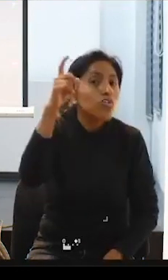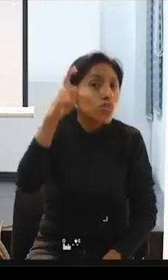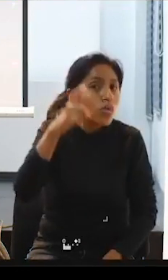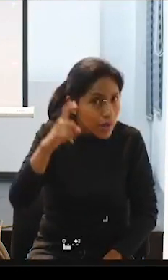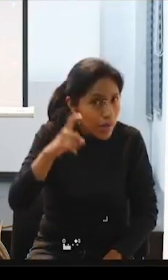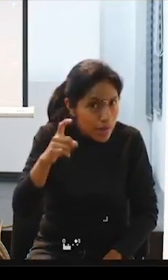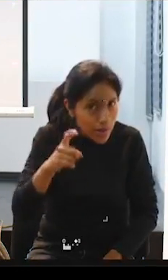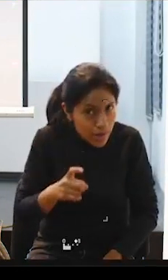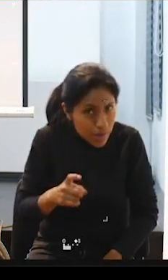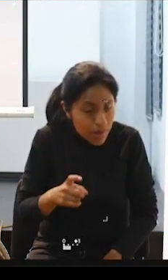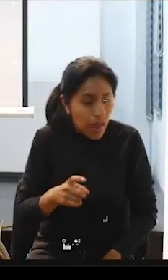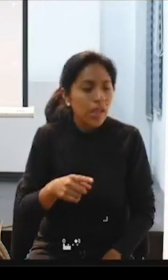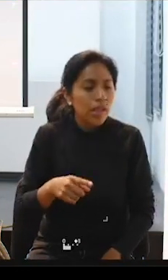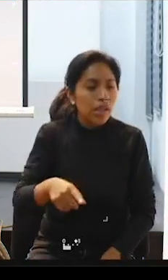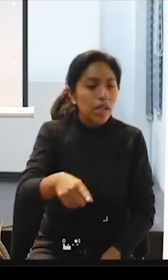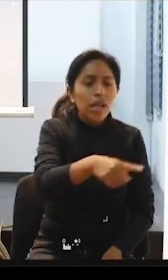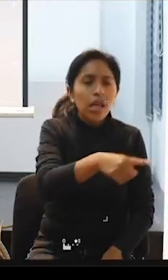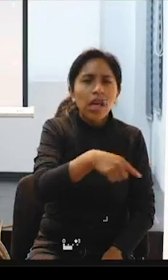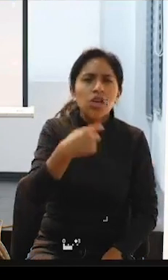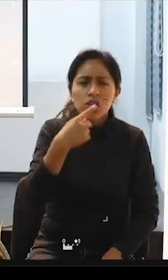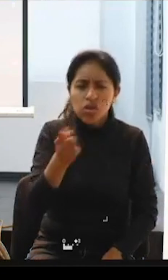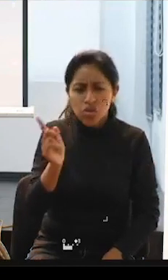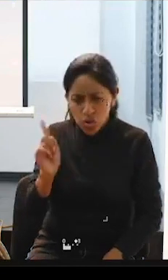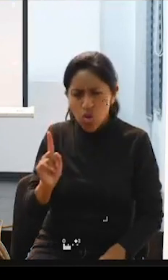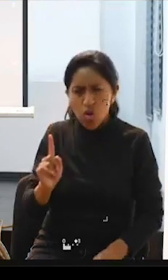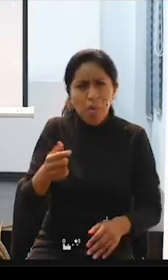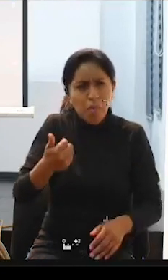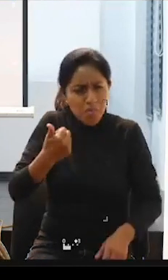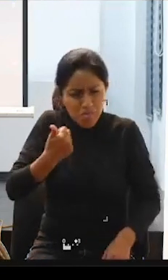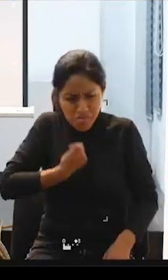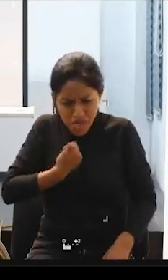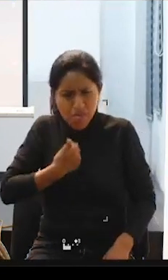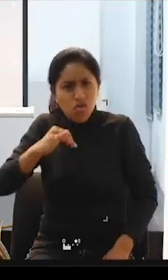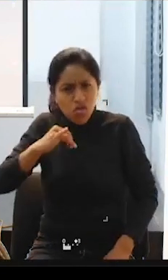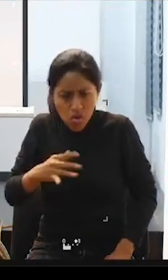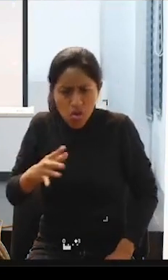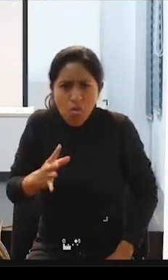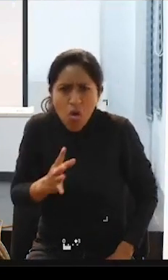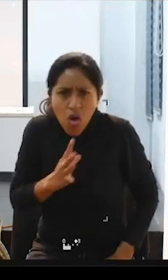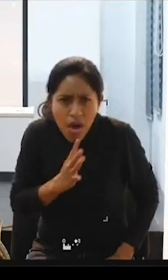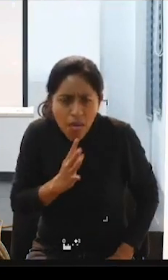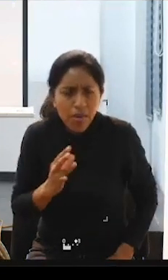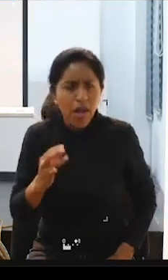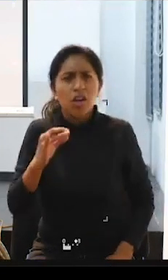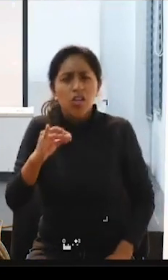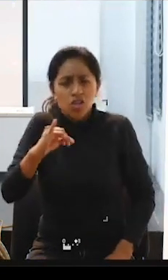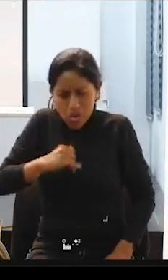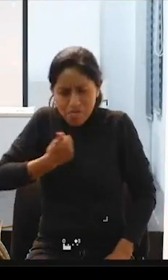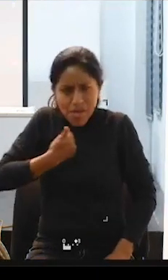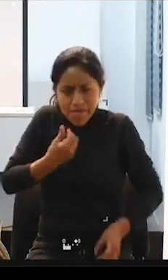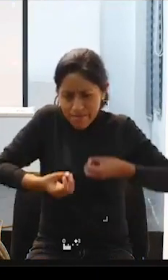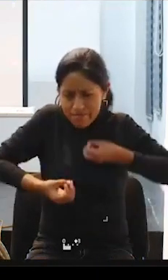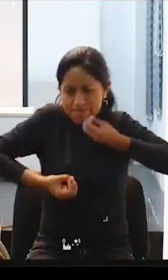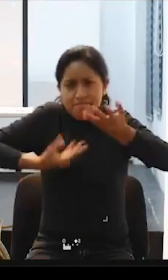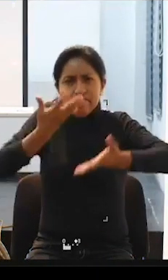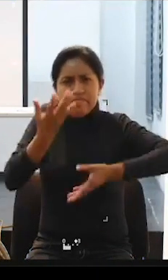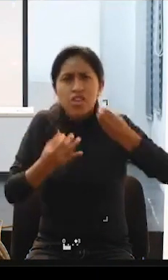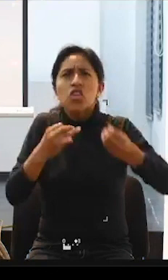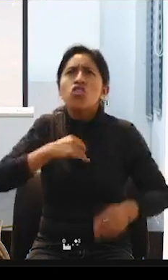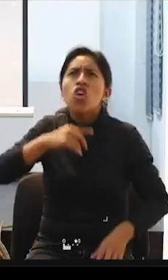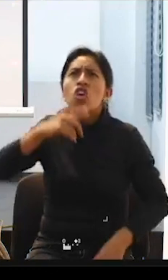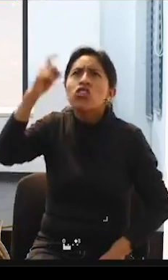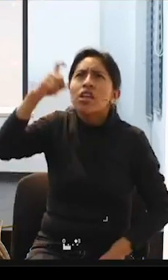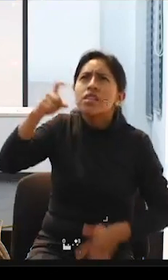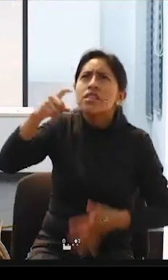empezaron a decir, ¿qué tal si empezamos a hablar con nosotros mismos? ¿Qué tal si empezamos a expresar nuestras propias necesidades?